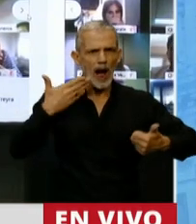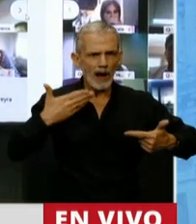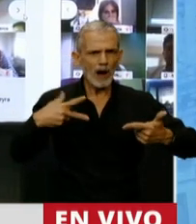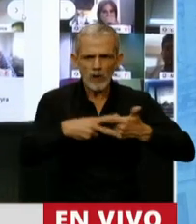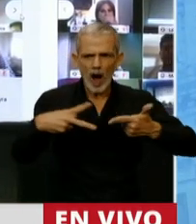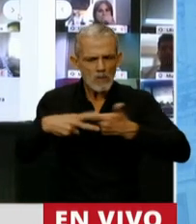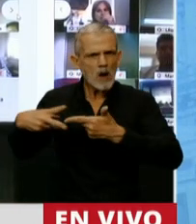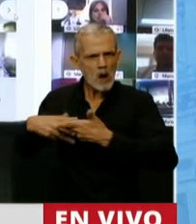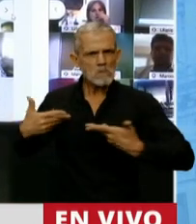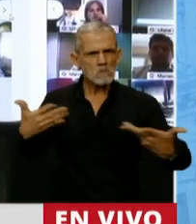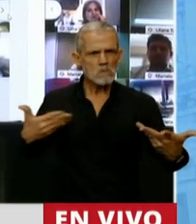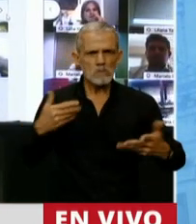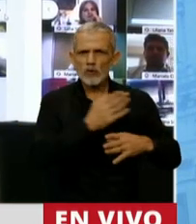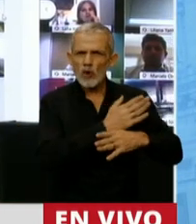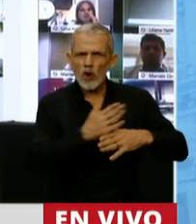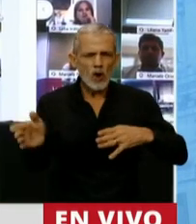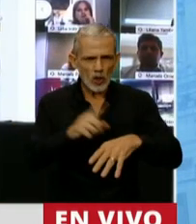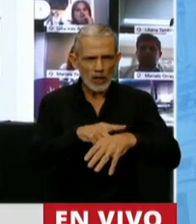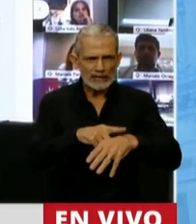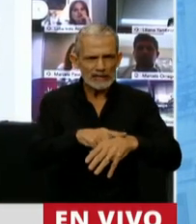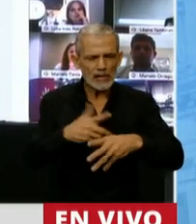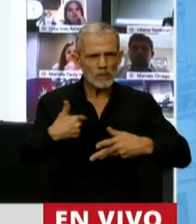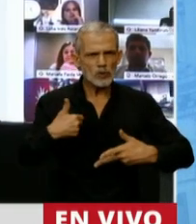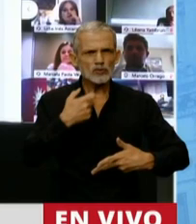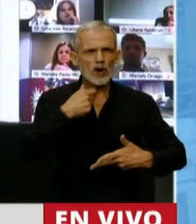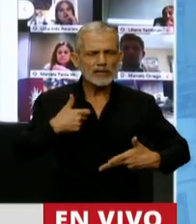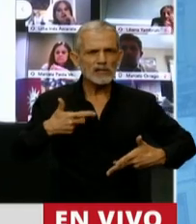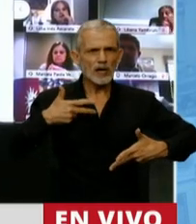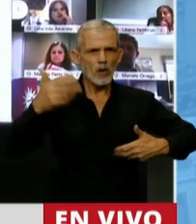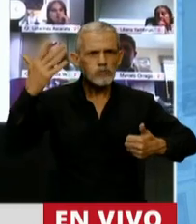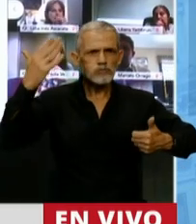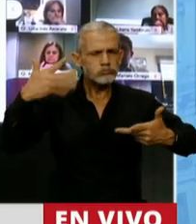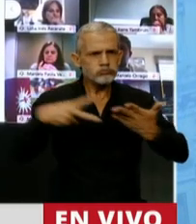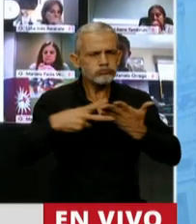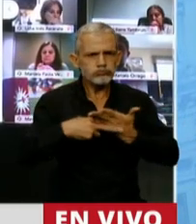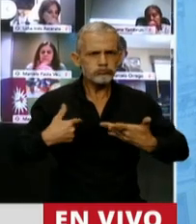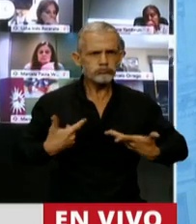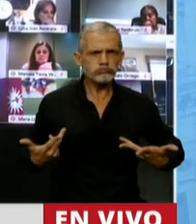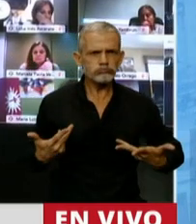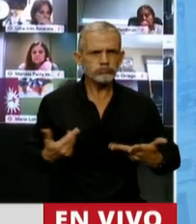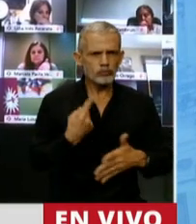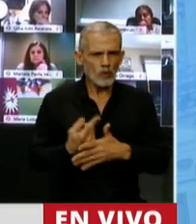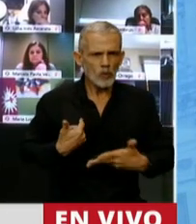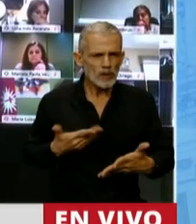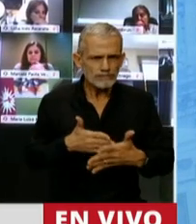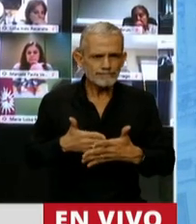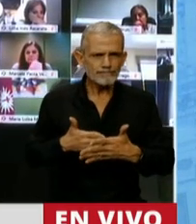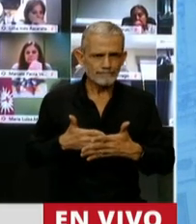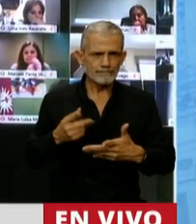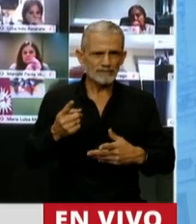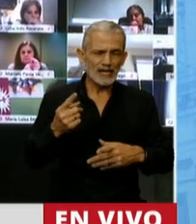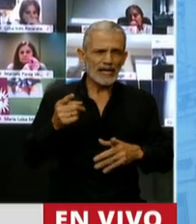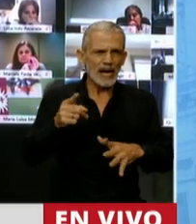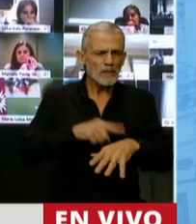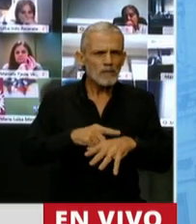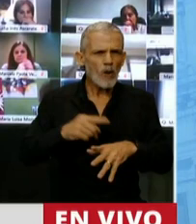forma permanente durante todo el tiempo de mi alocución. Y en ese minuto no